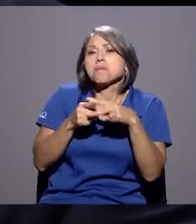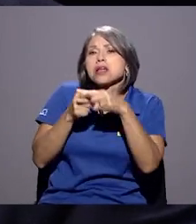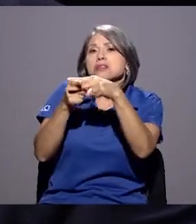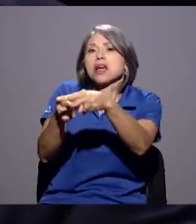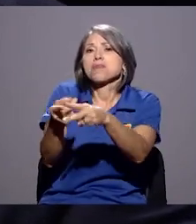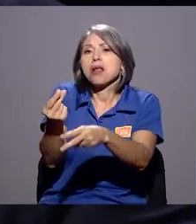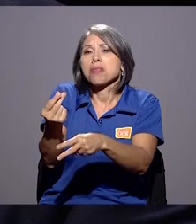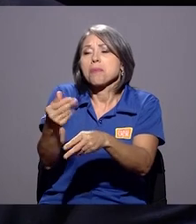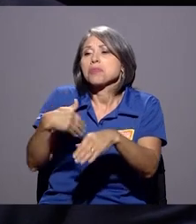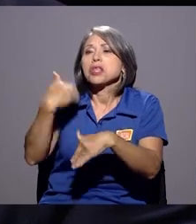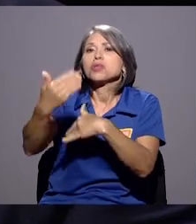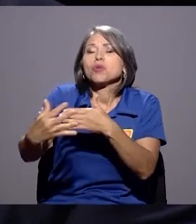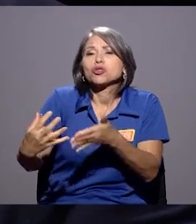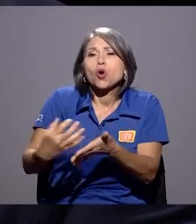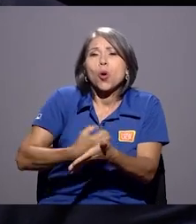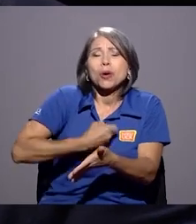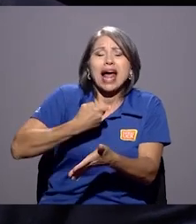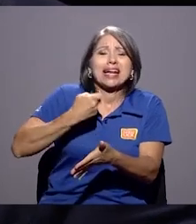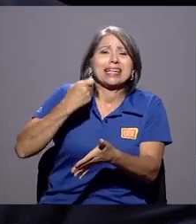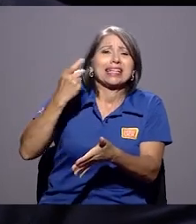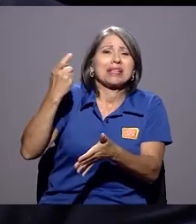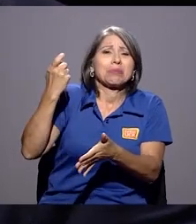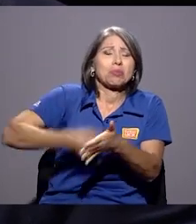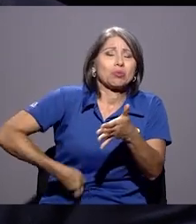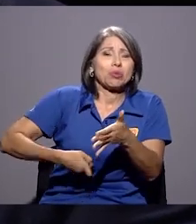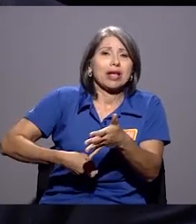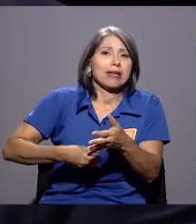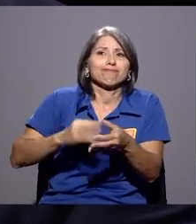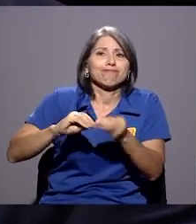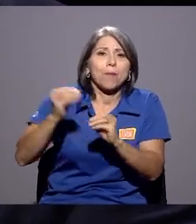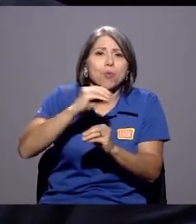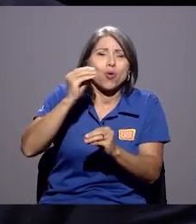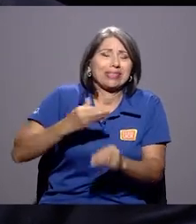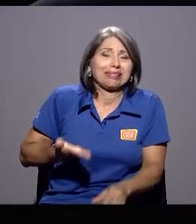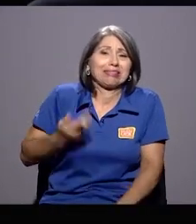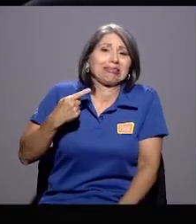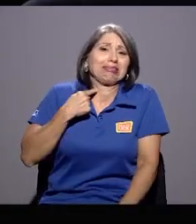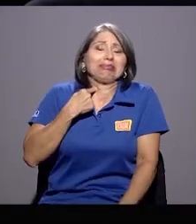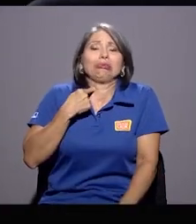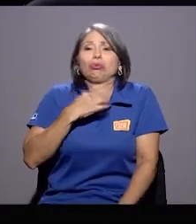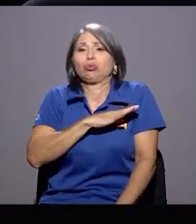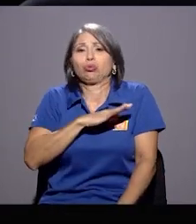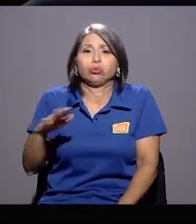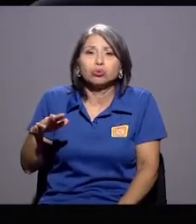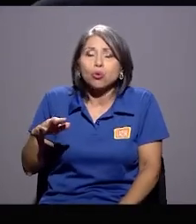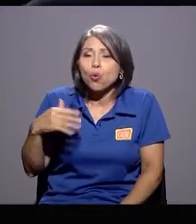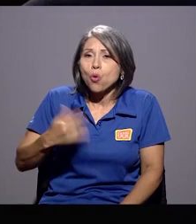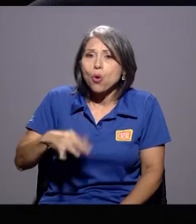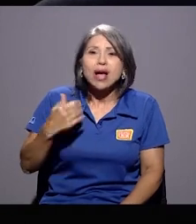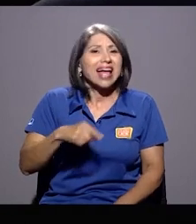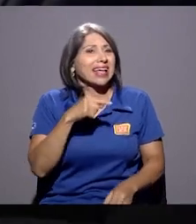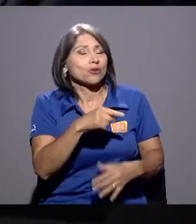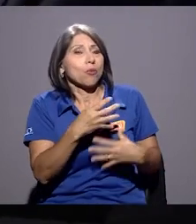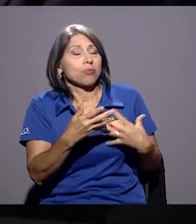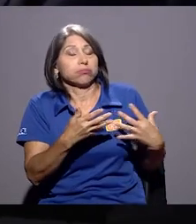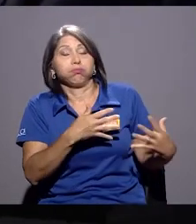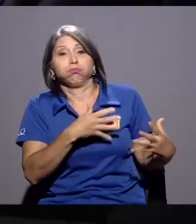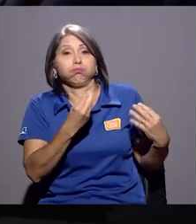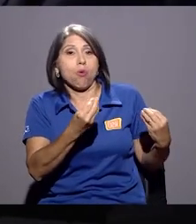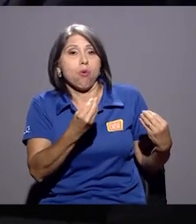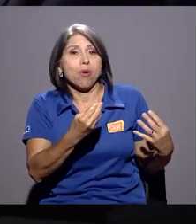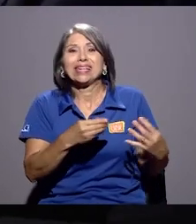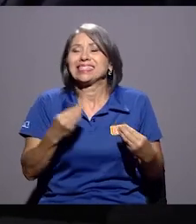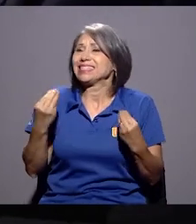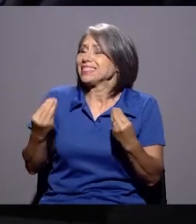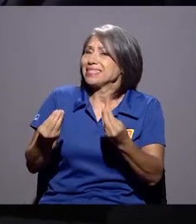los costos de ese negocio y de esa estructura de mercado. ¿Rayan en lo indecente? ¿Rayan en lo inmoral,